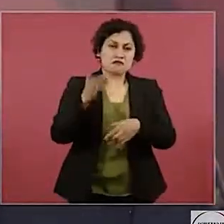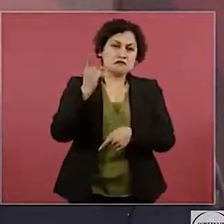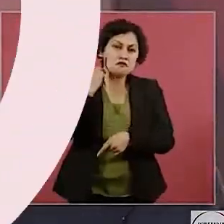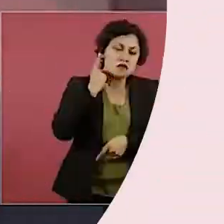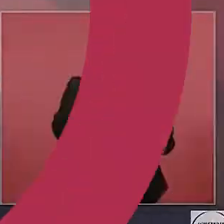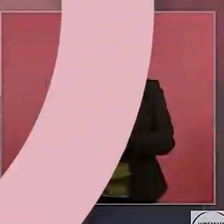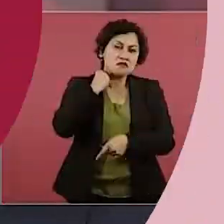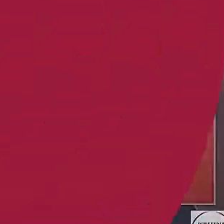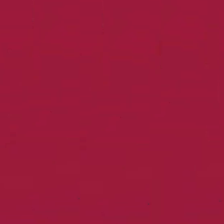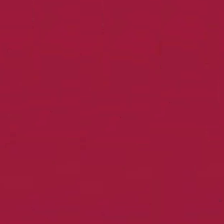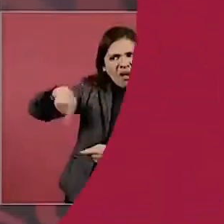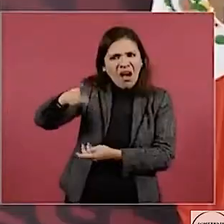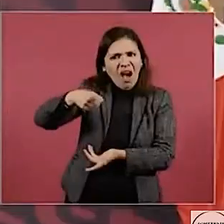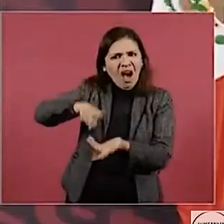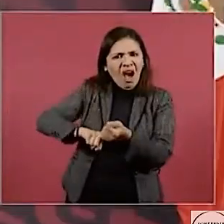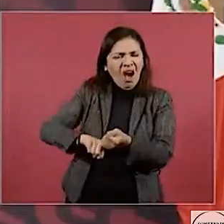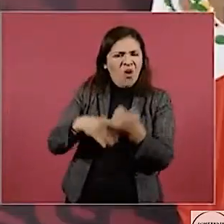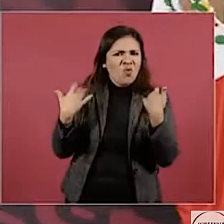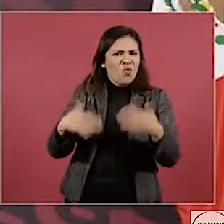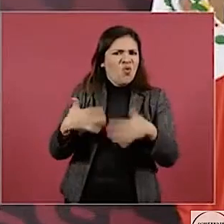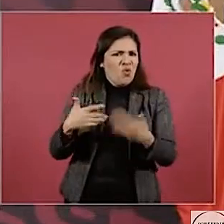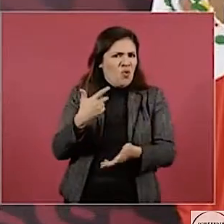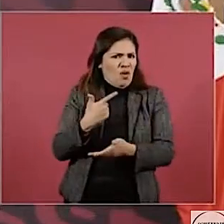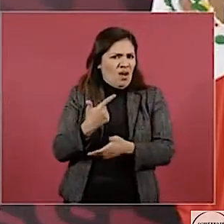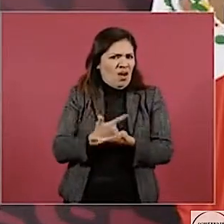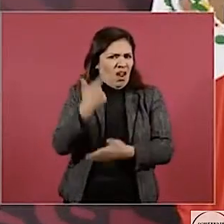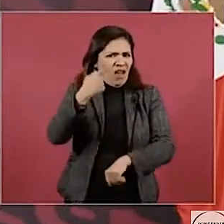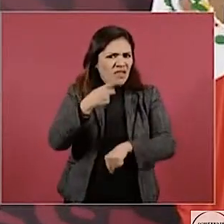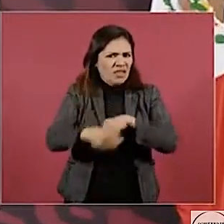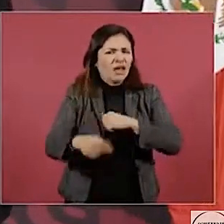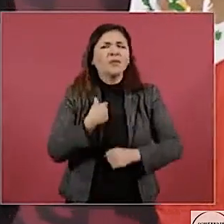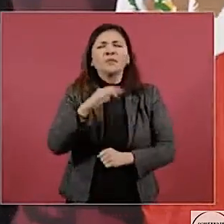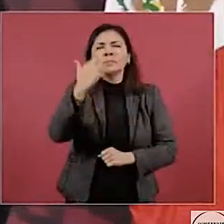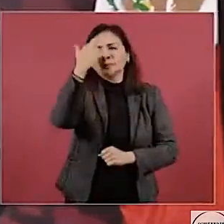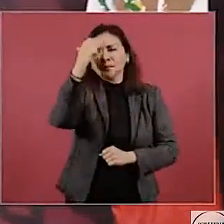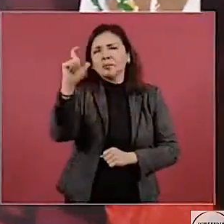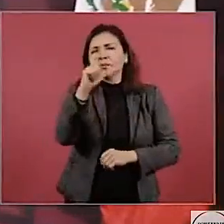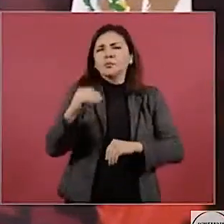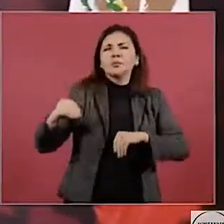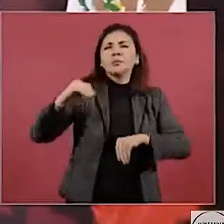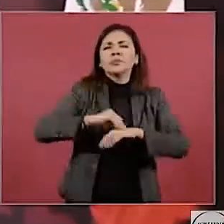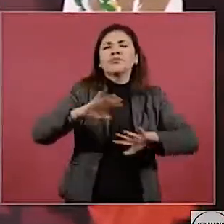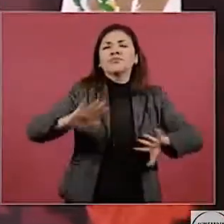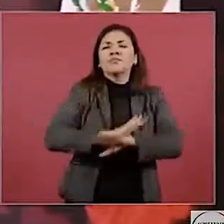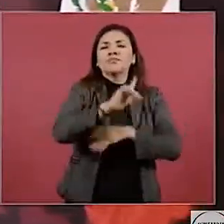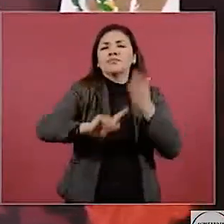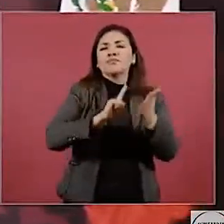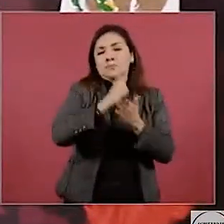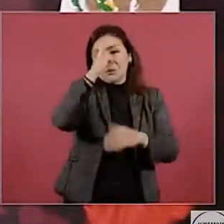simulación? Yo recuerdo que cuando impusieron la reforma energética,